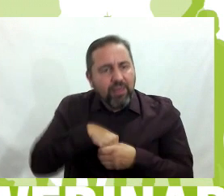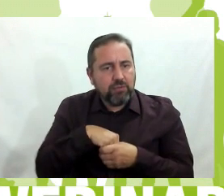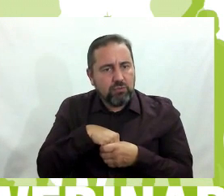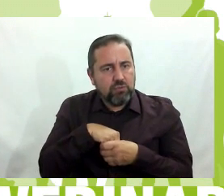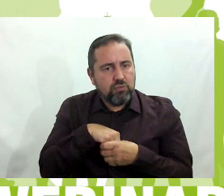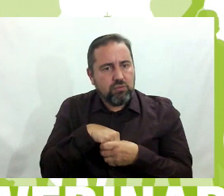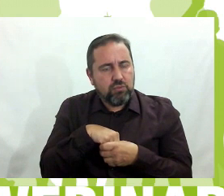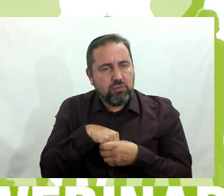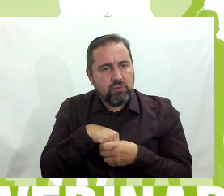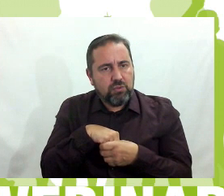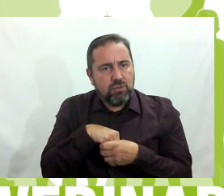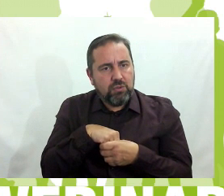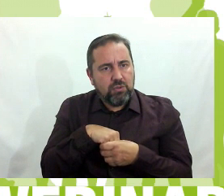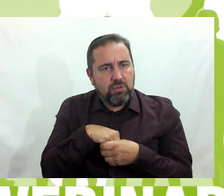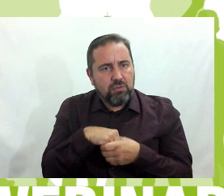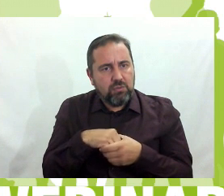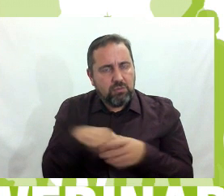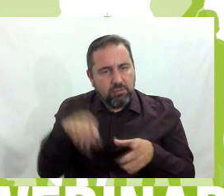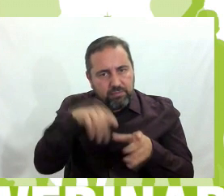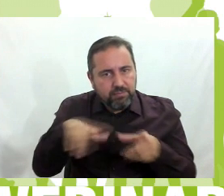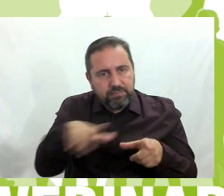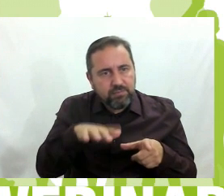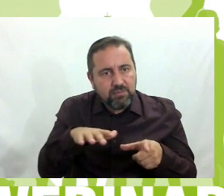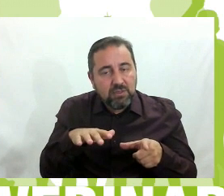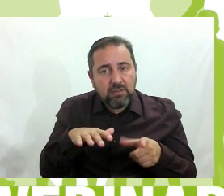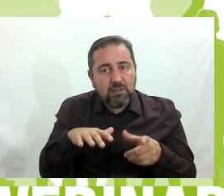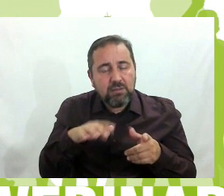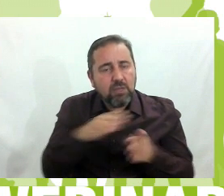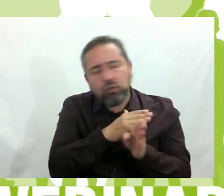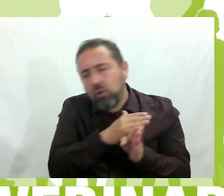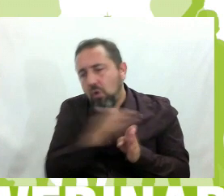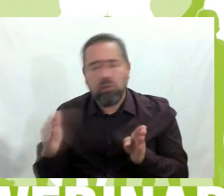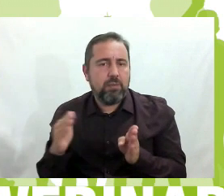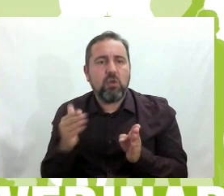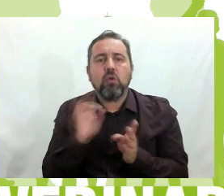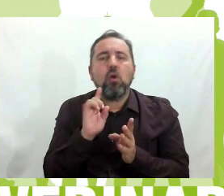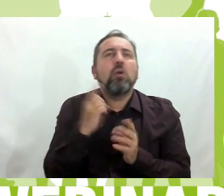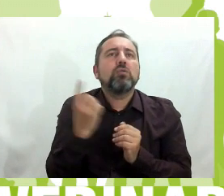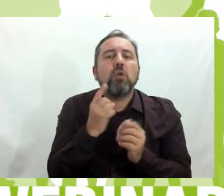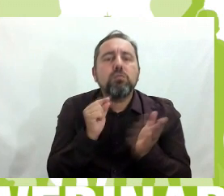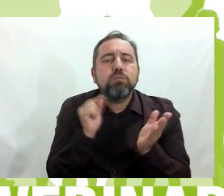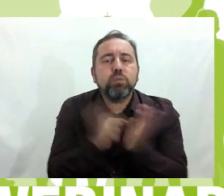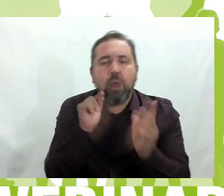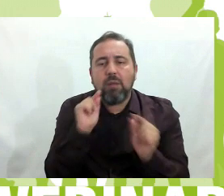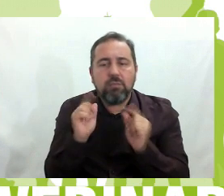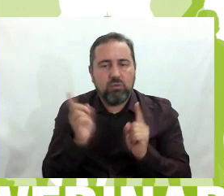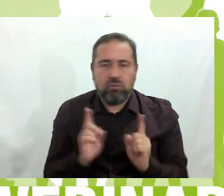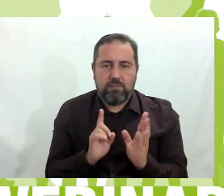momento, no solo en algún momento puntual.